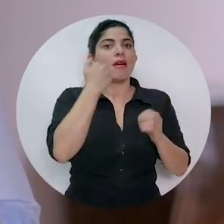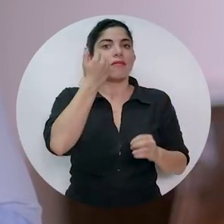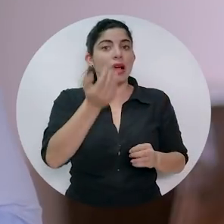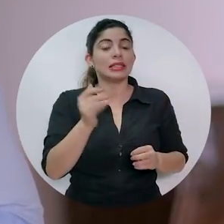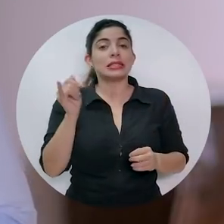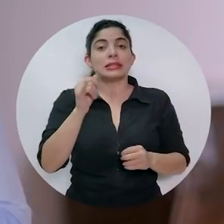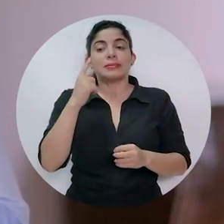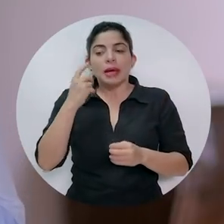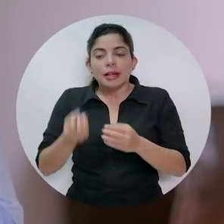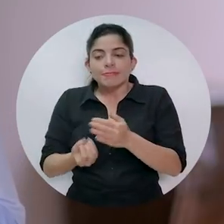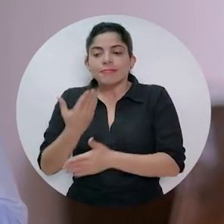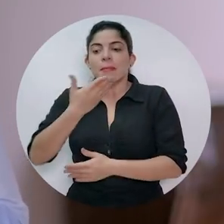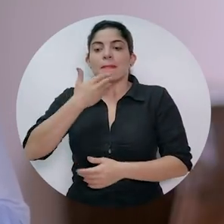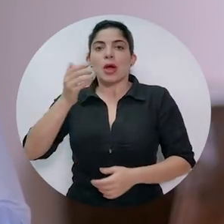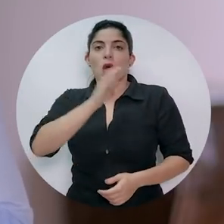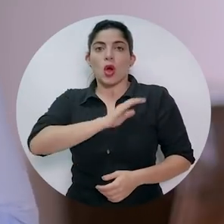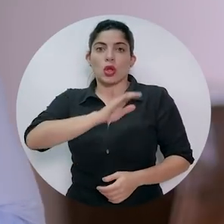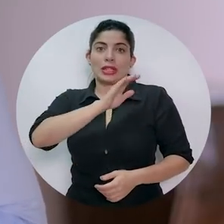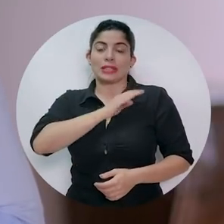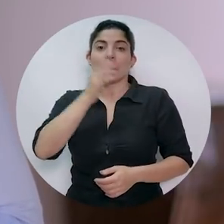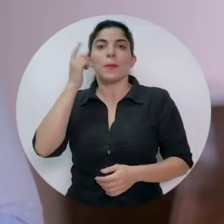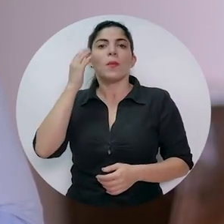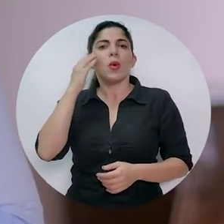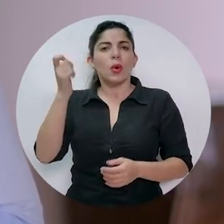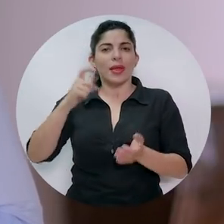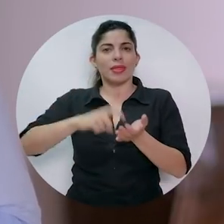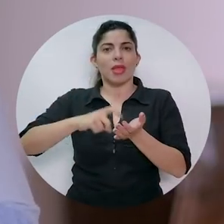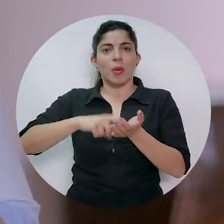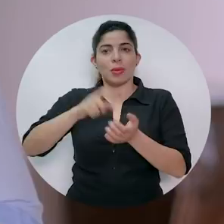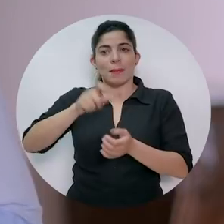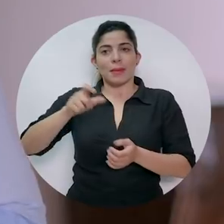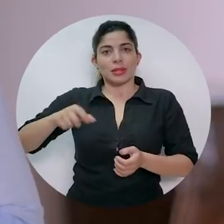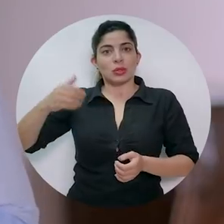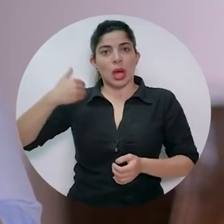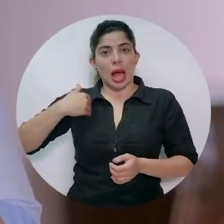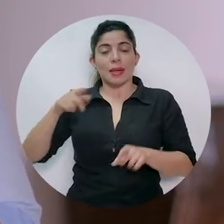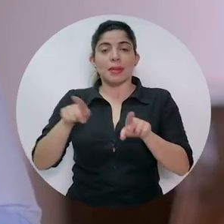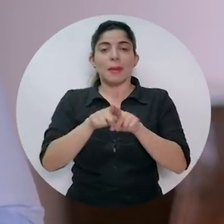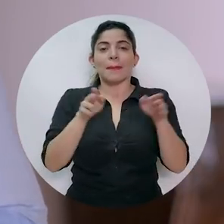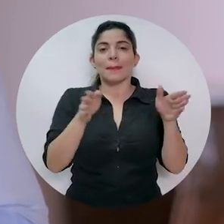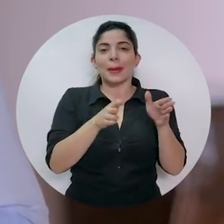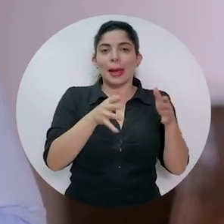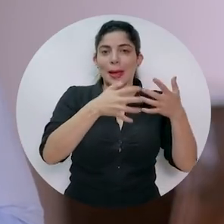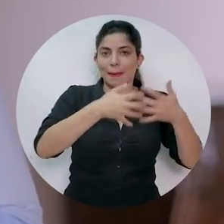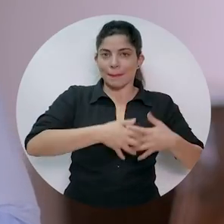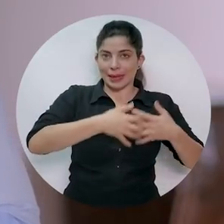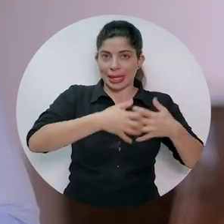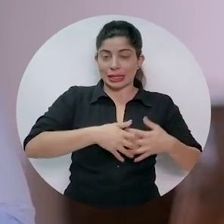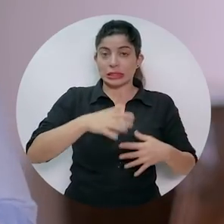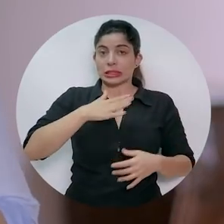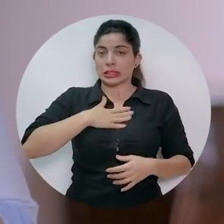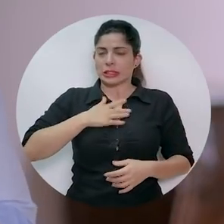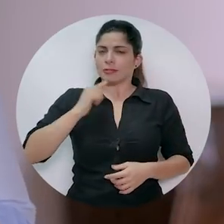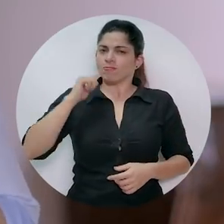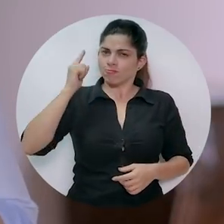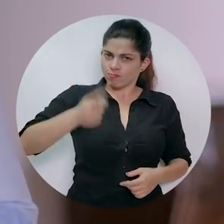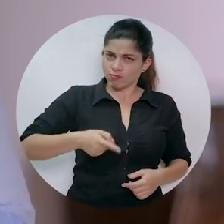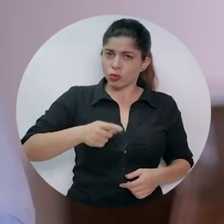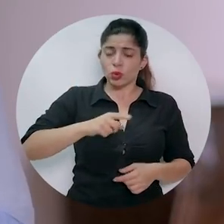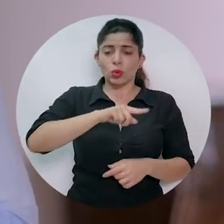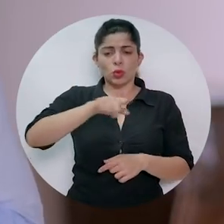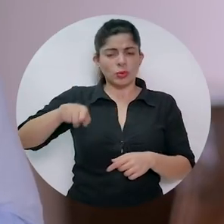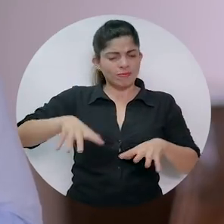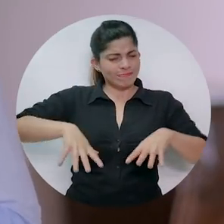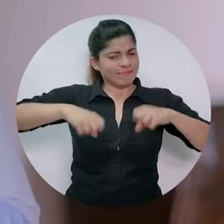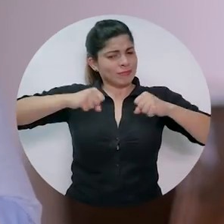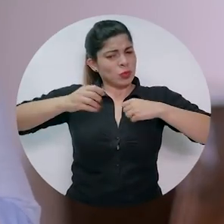o para generar mejores condiciones frente al endeudamiento de las personas y las pequeñas empresas. Mi instrucción es